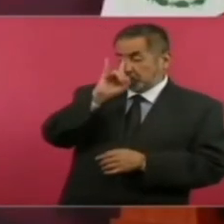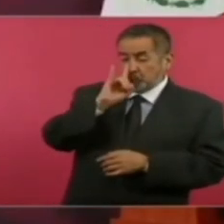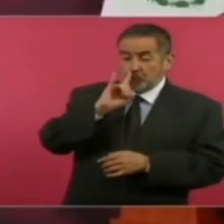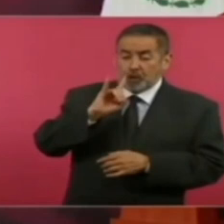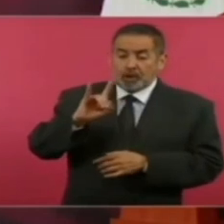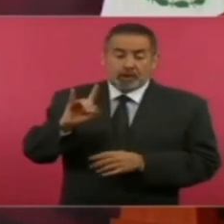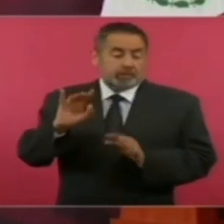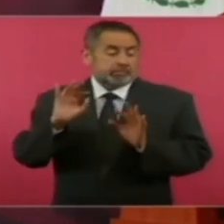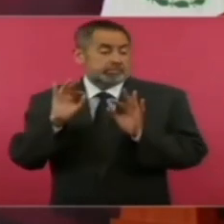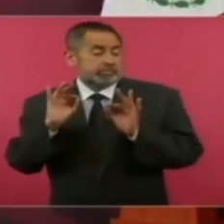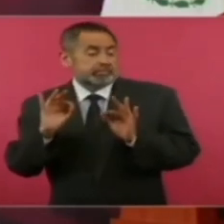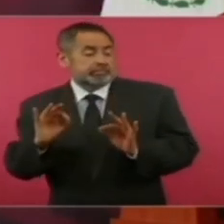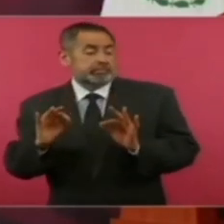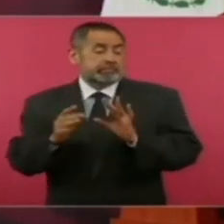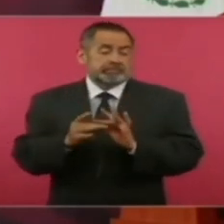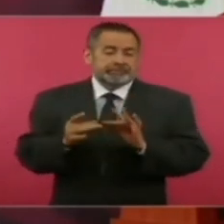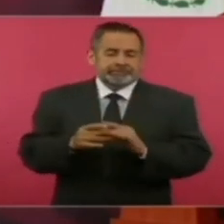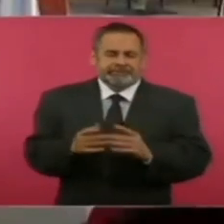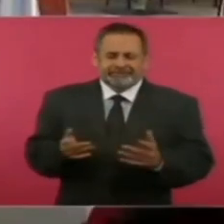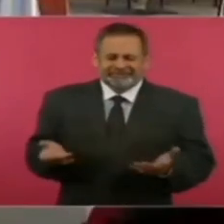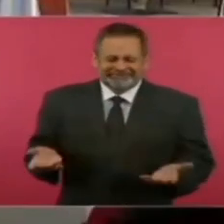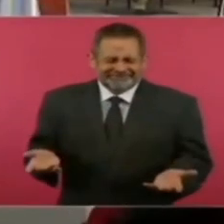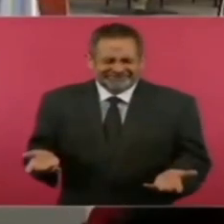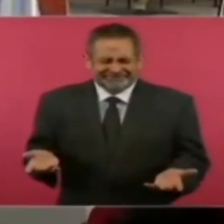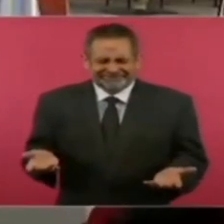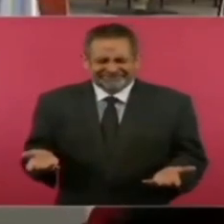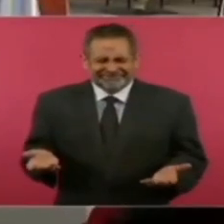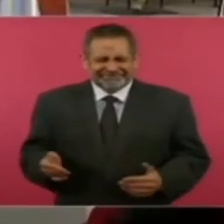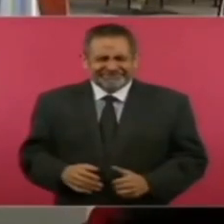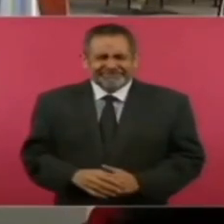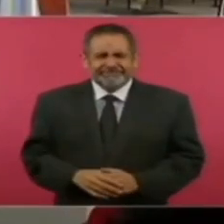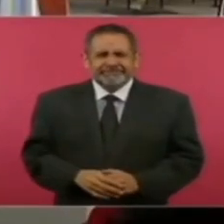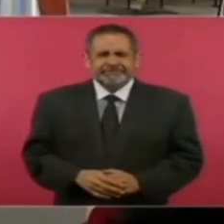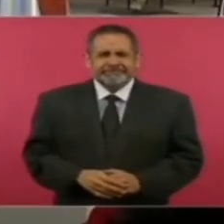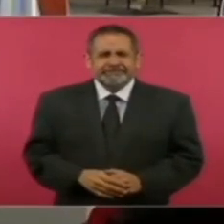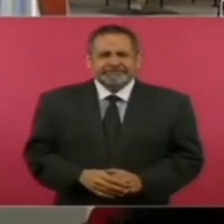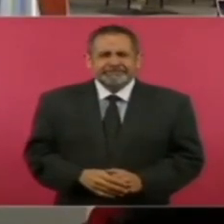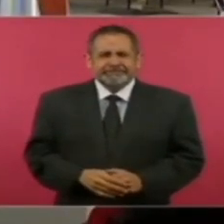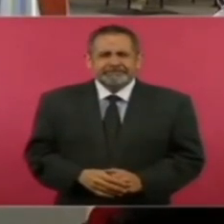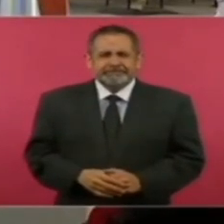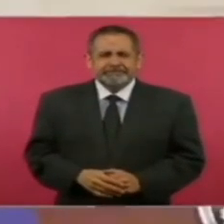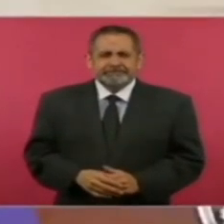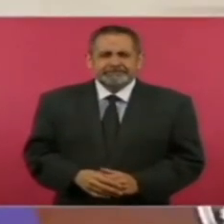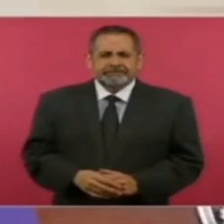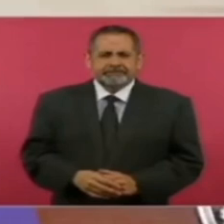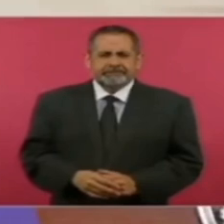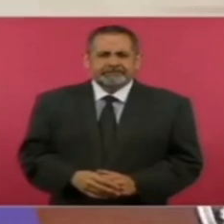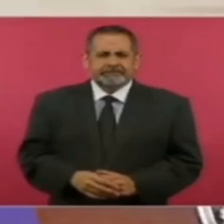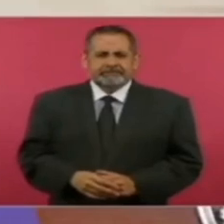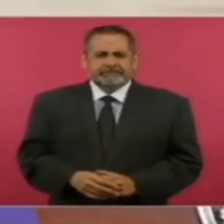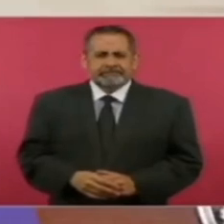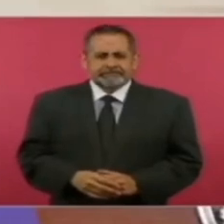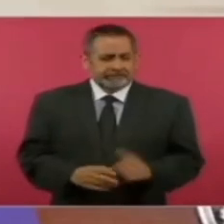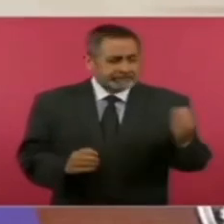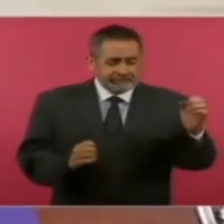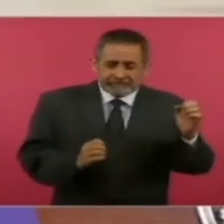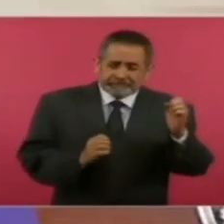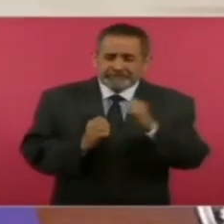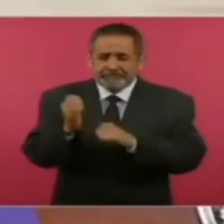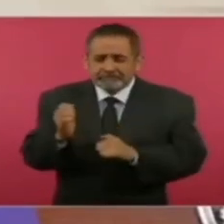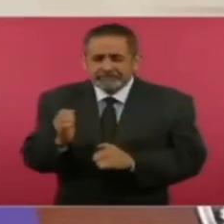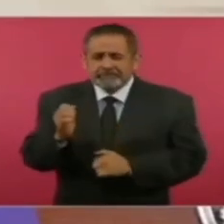engañaron